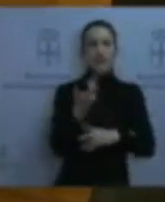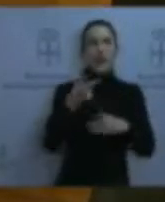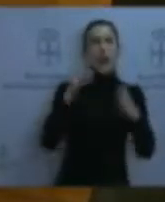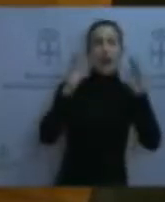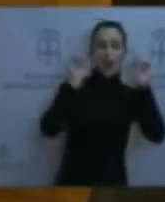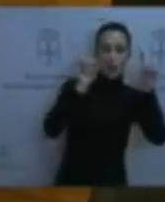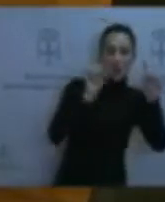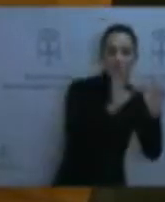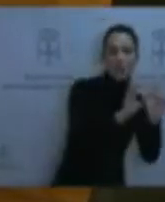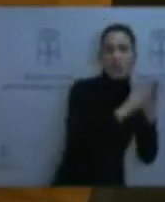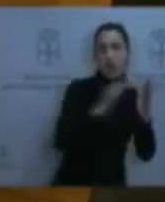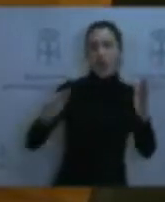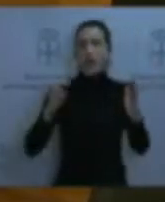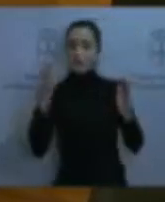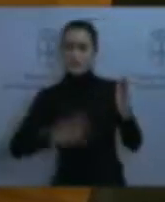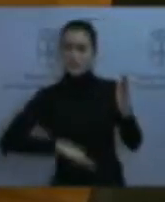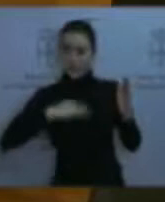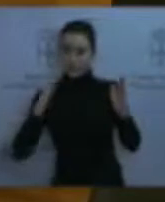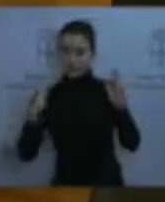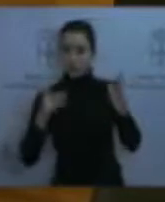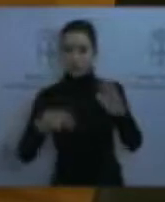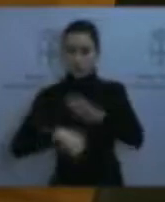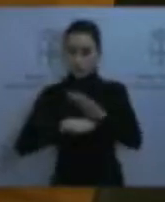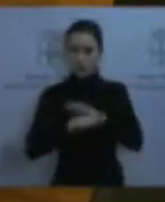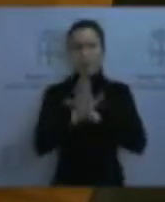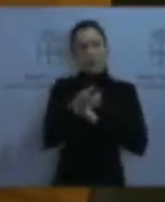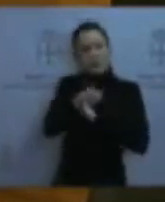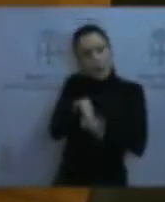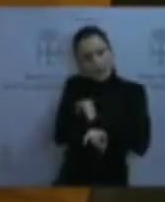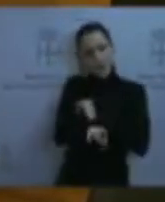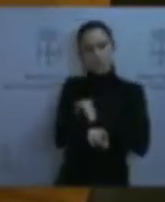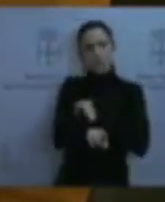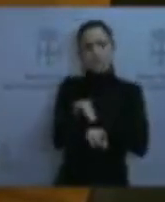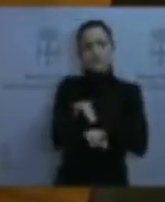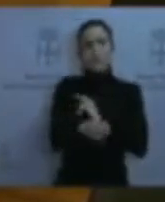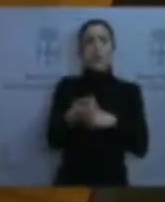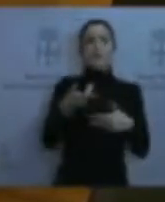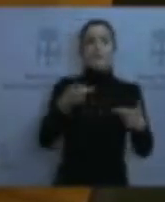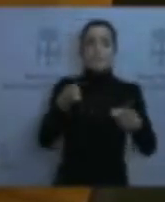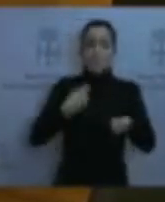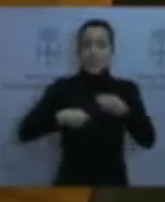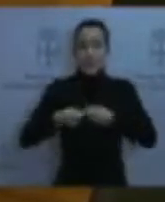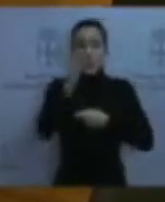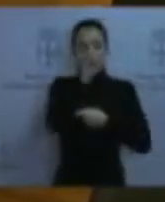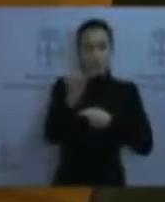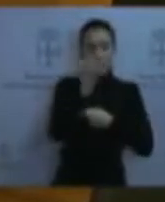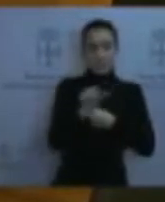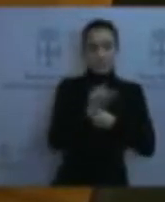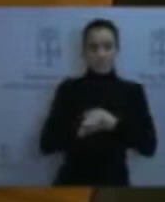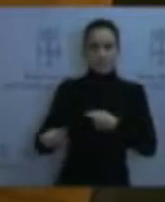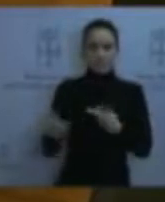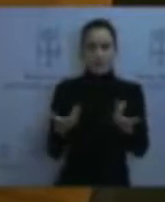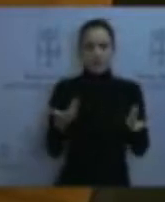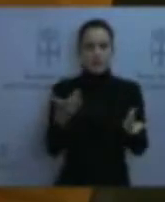mantenimiento de estos mercados semanales. Podemos encontrar que es estratégico